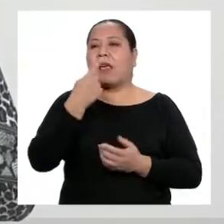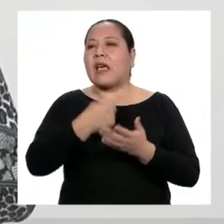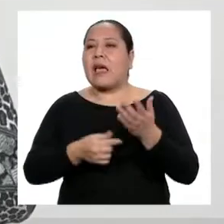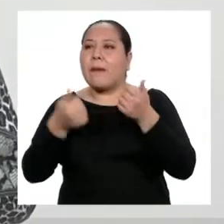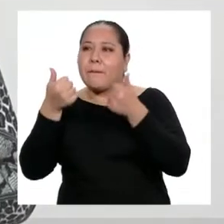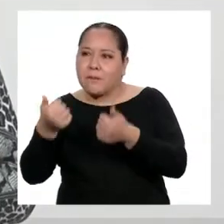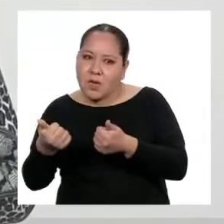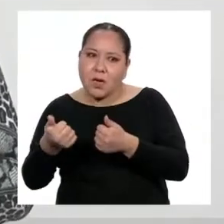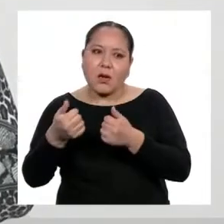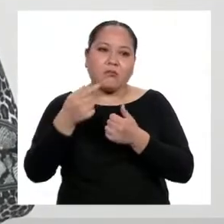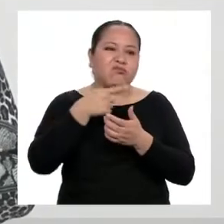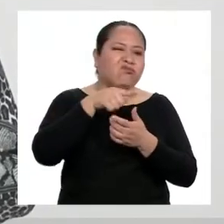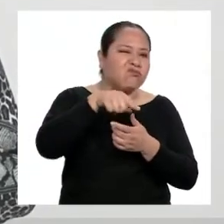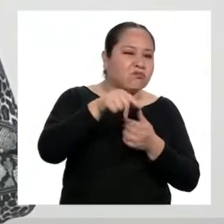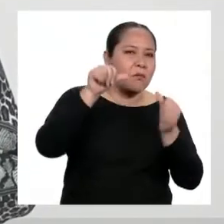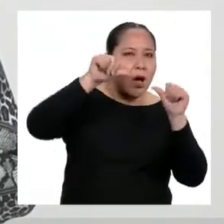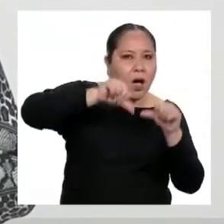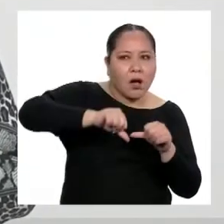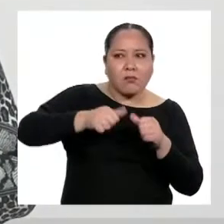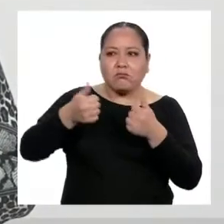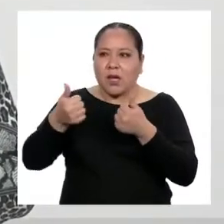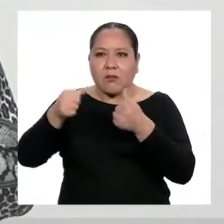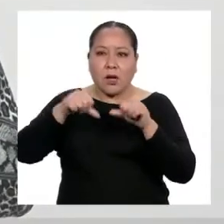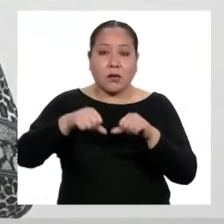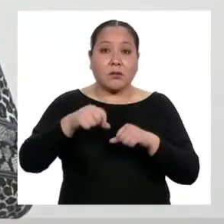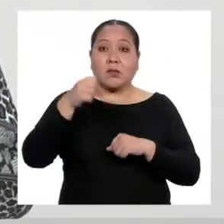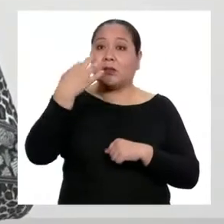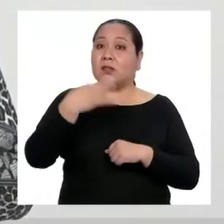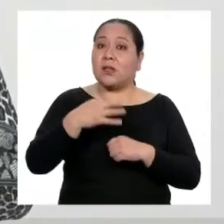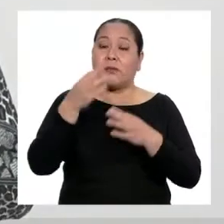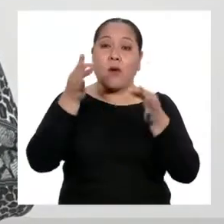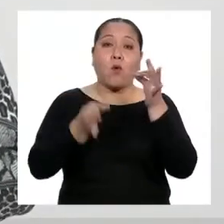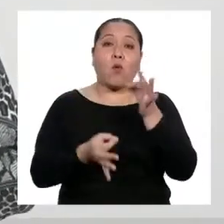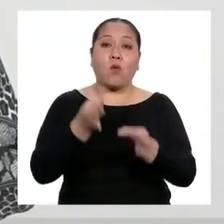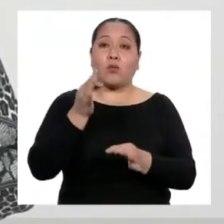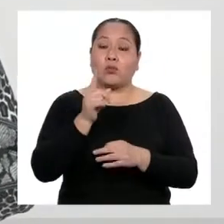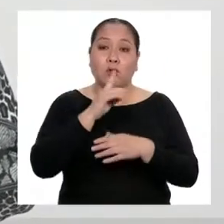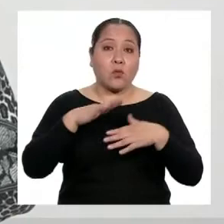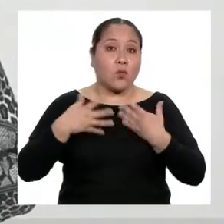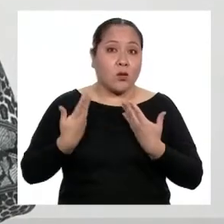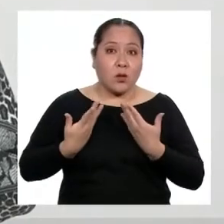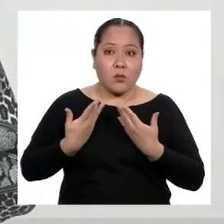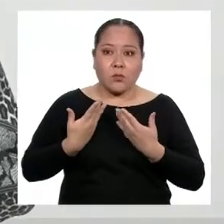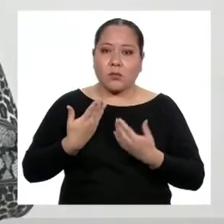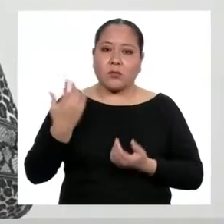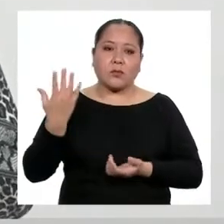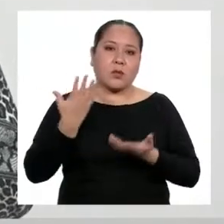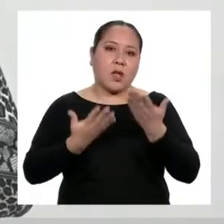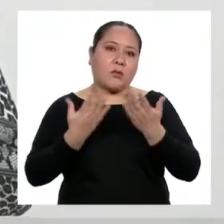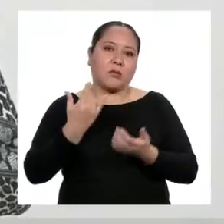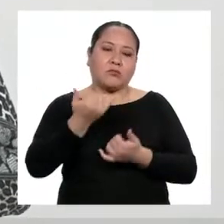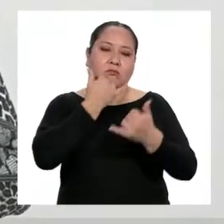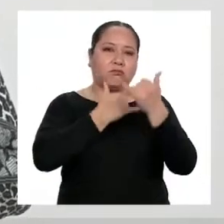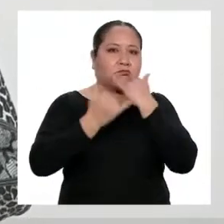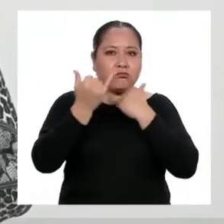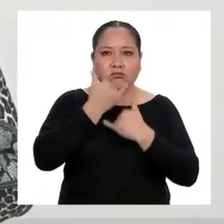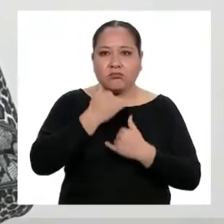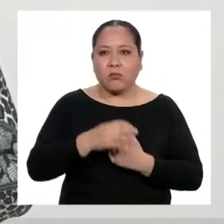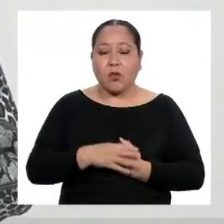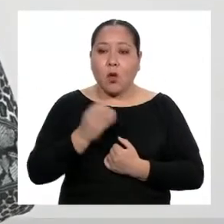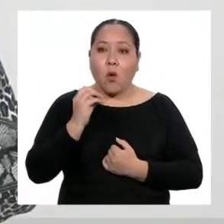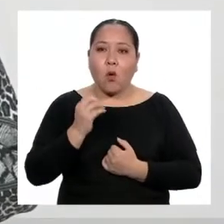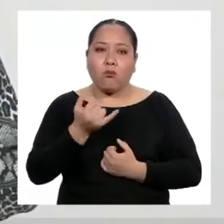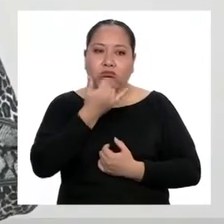y qué está mal, siempre siendo justos, si no podemos meternos en problemas o cometiendo